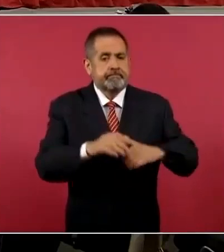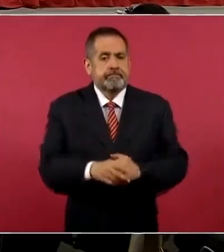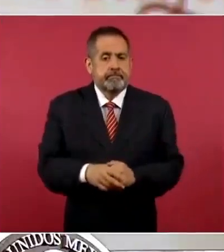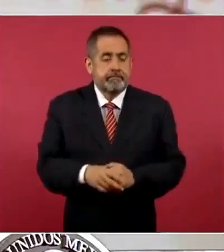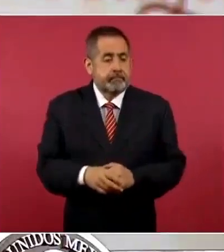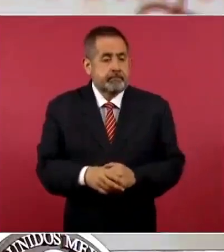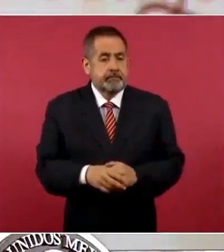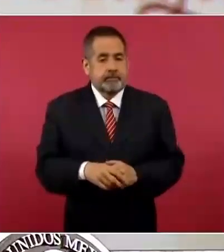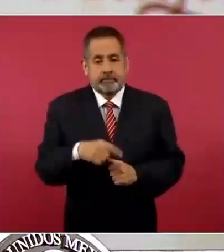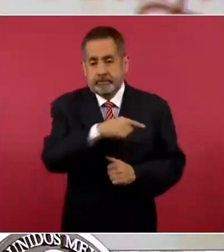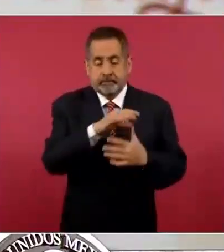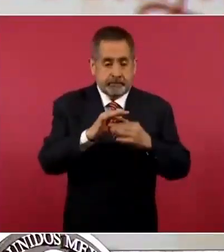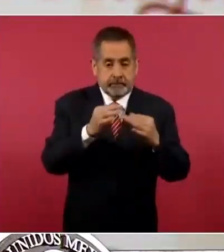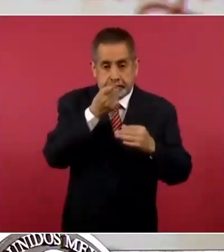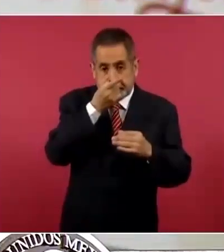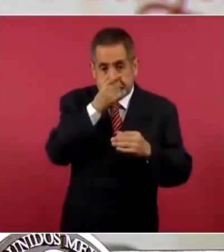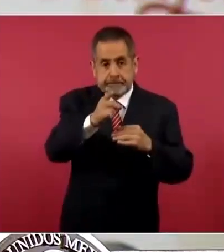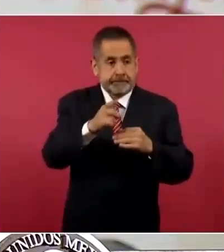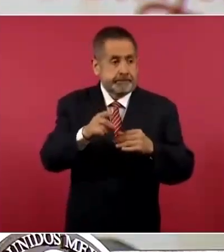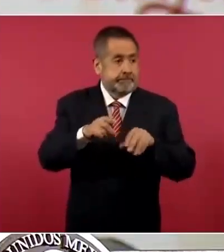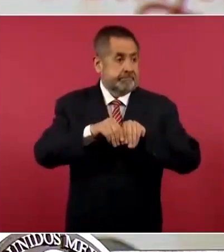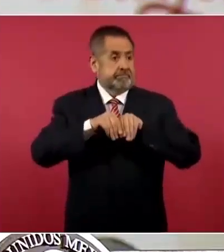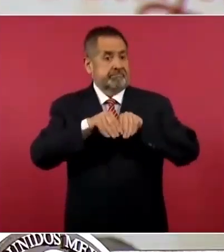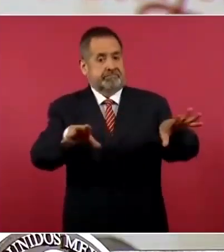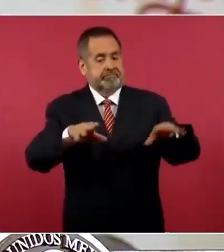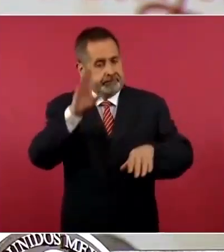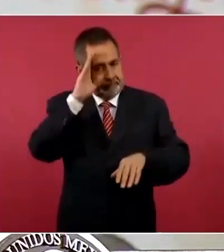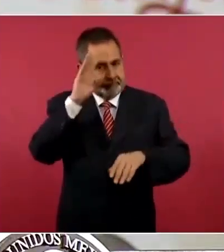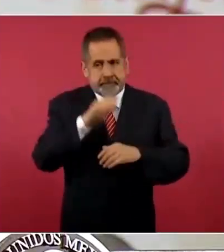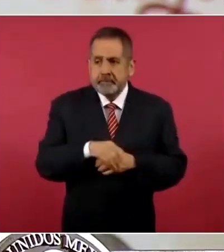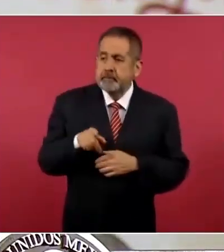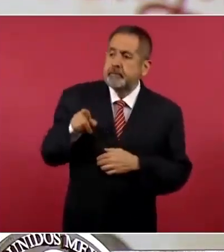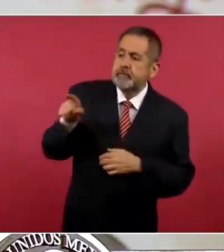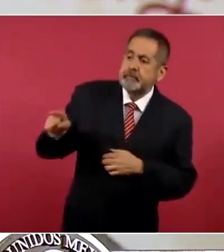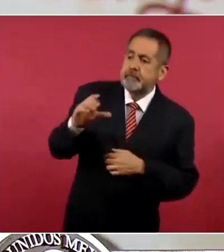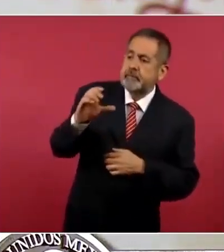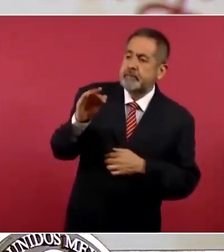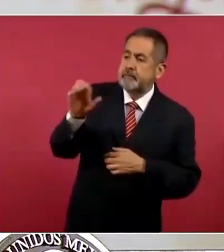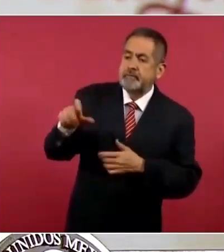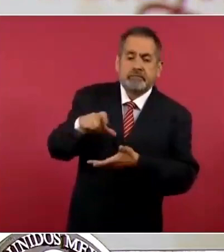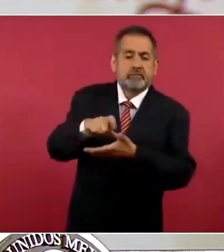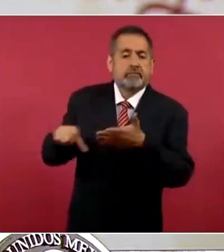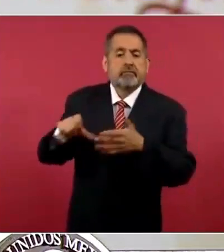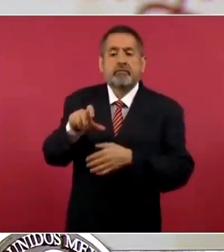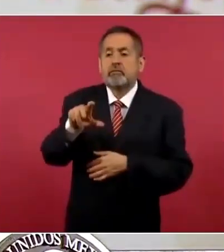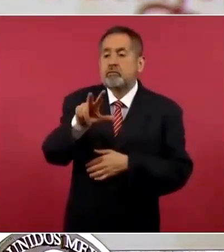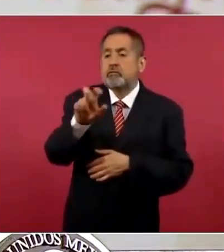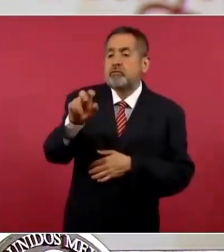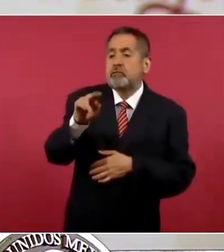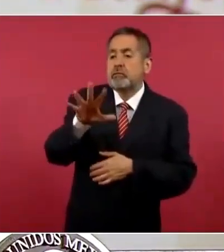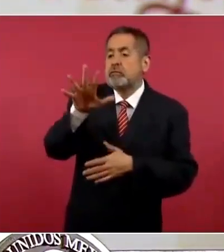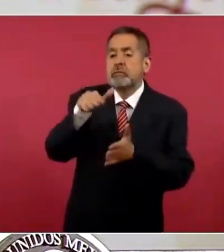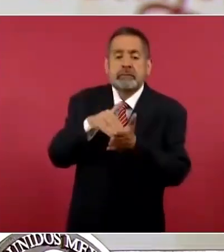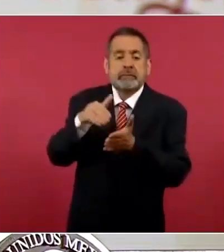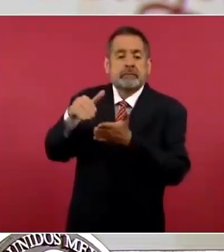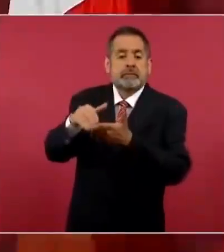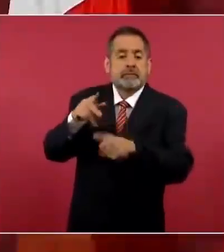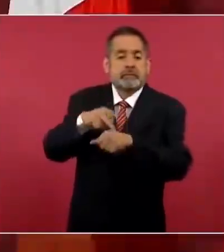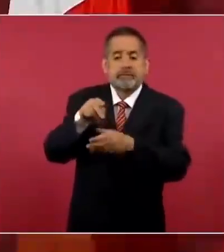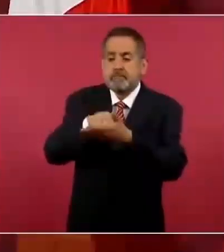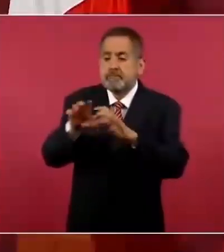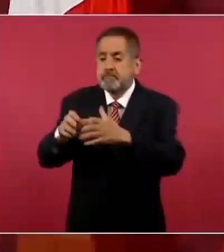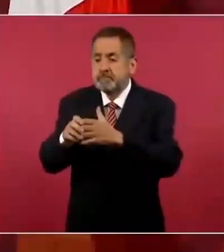13 de diciembre publica ocho columnas. Compra CFE 895 millones de carbón sin